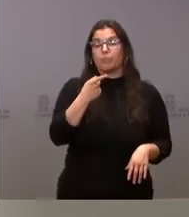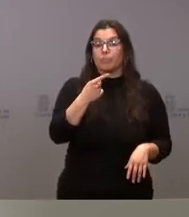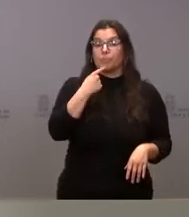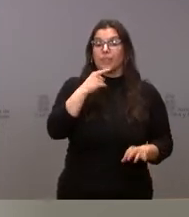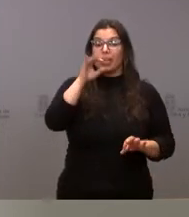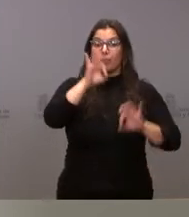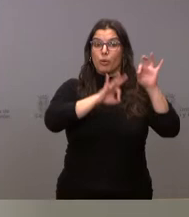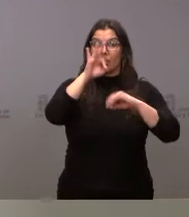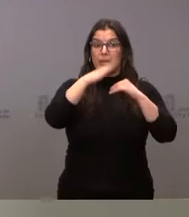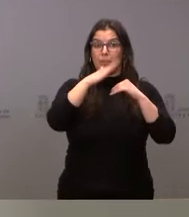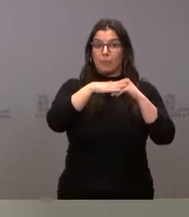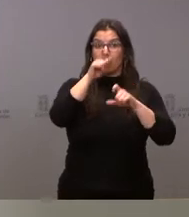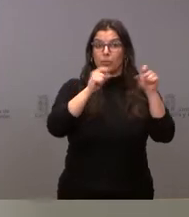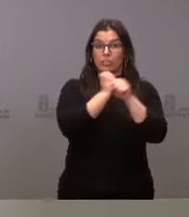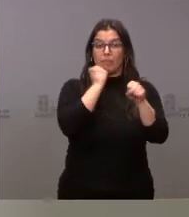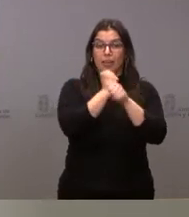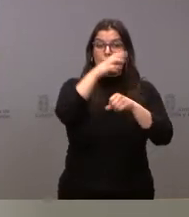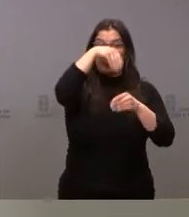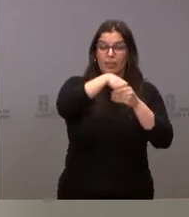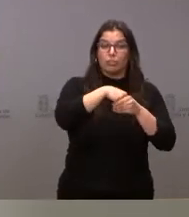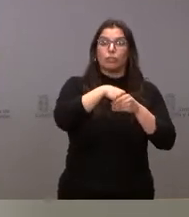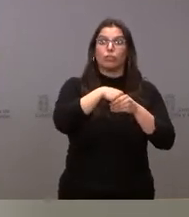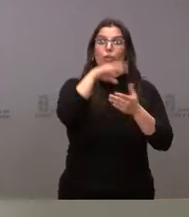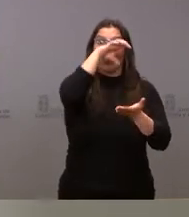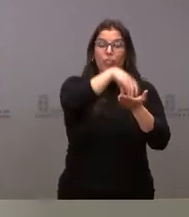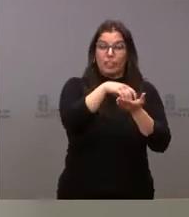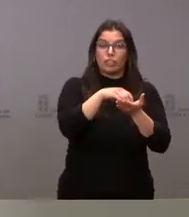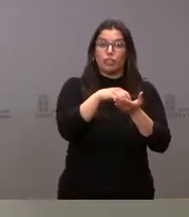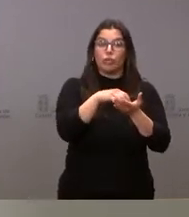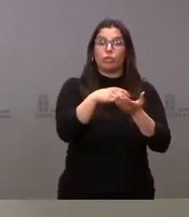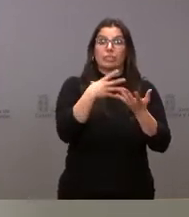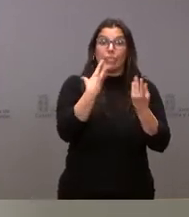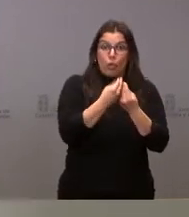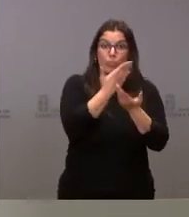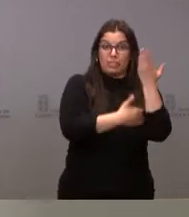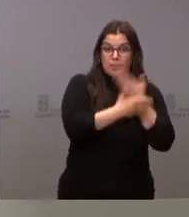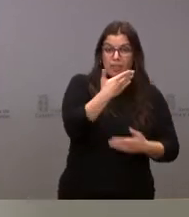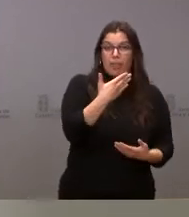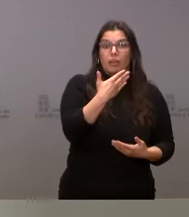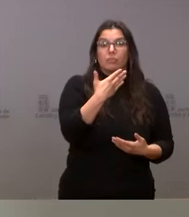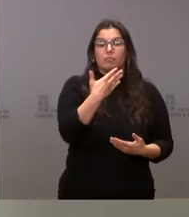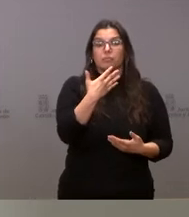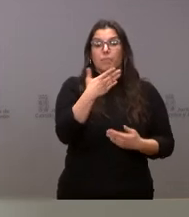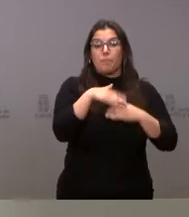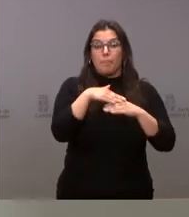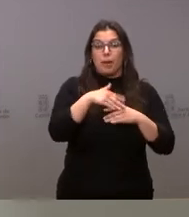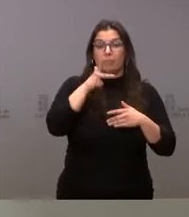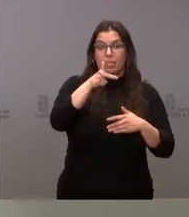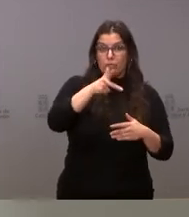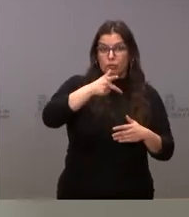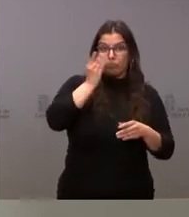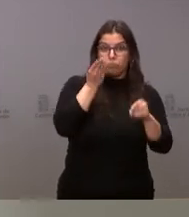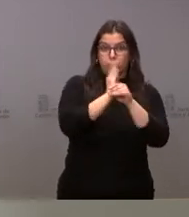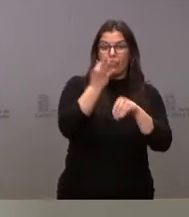porcentaje mínimo de trabajadores con discapacidad en estos centros especiales de empleo que acceden a la ayuda sea al menos